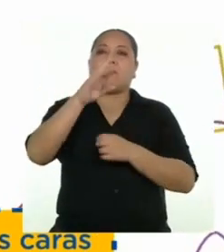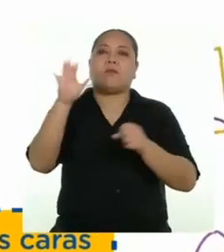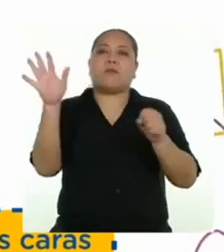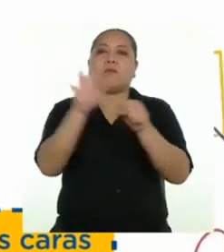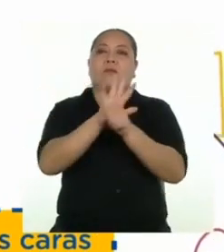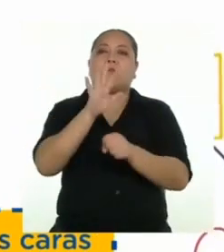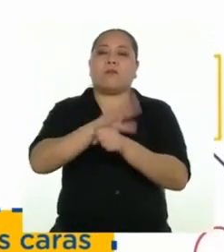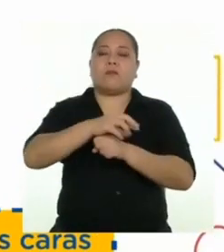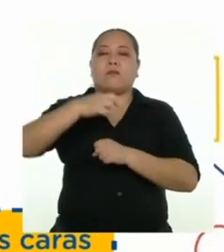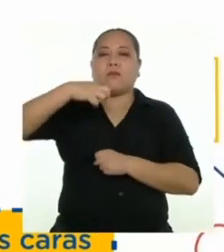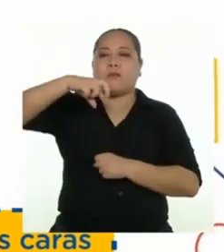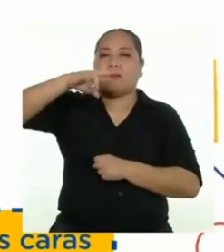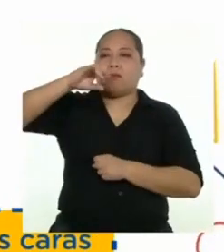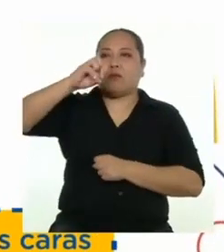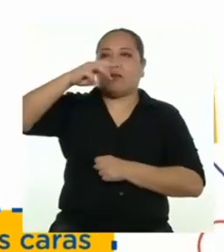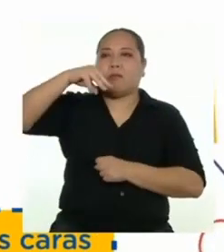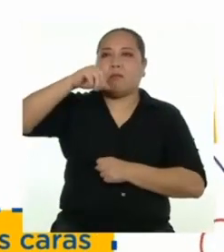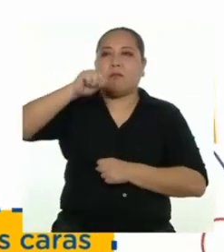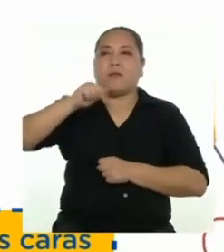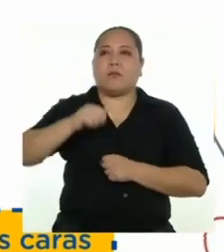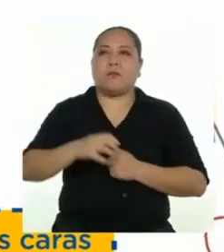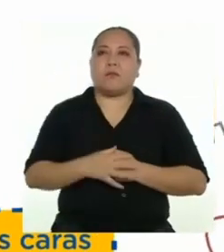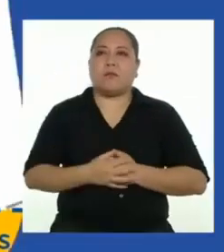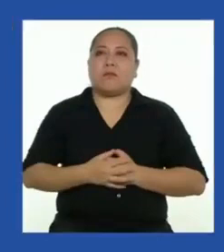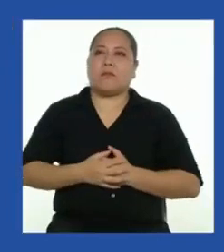prisma.